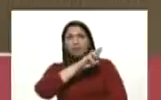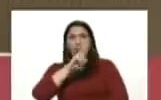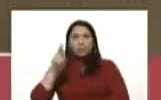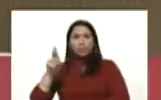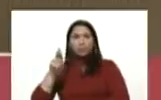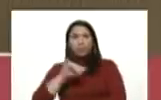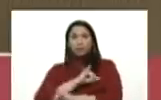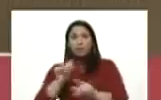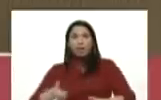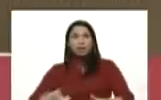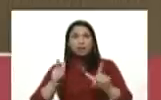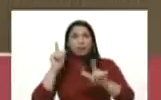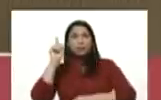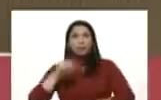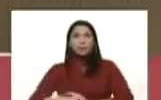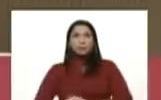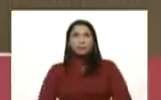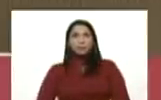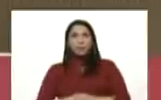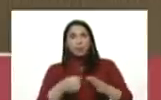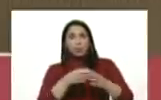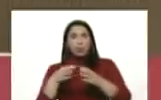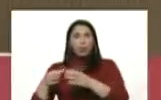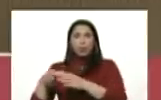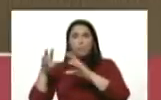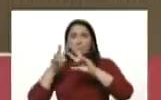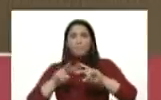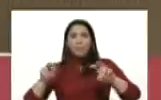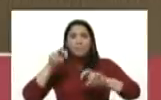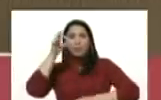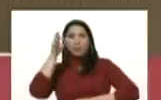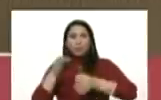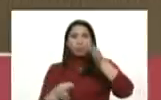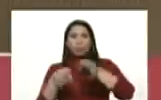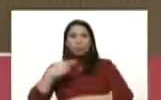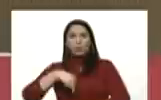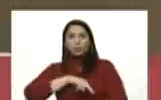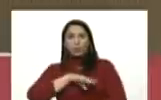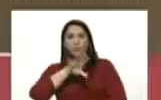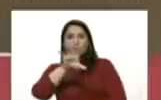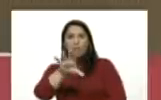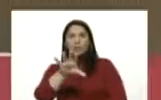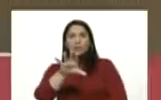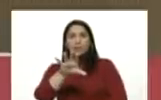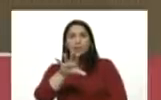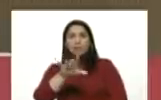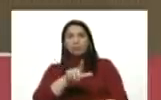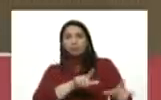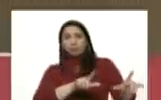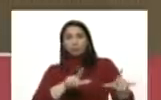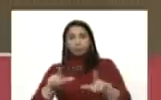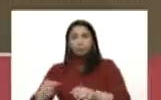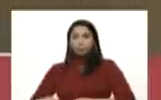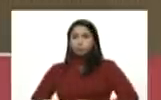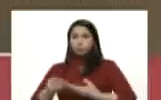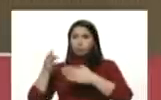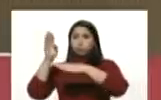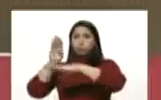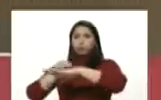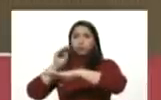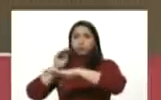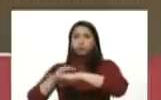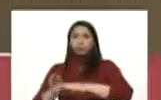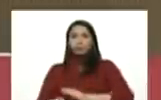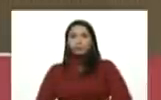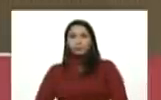y también los órganos de investigación judicial en nuestro país está se le ha solicitado